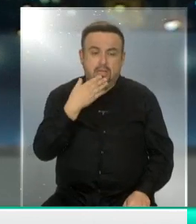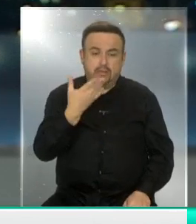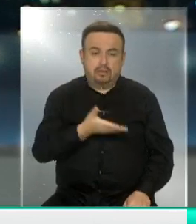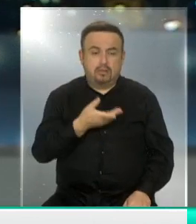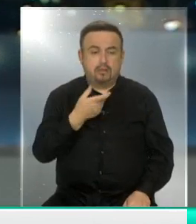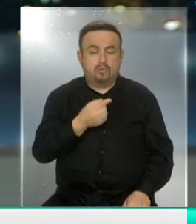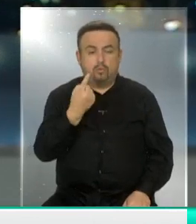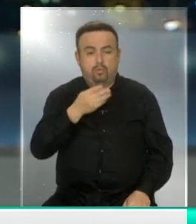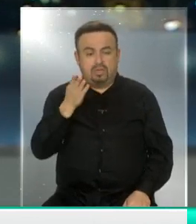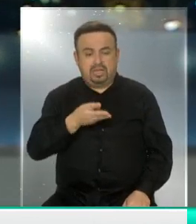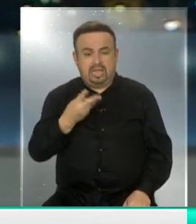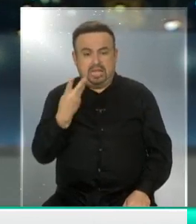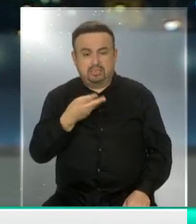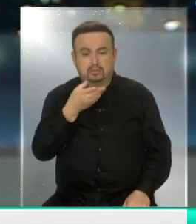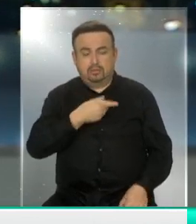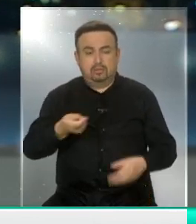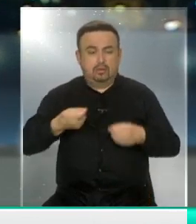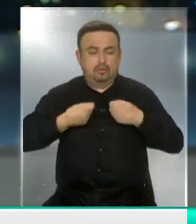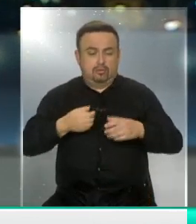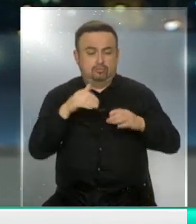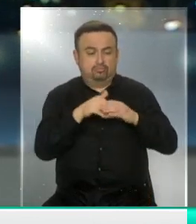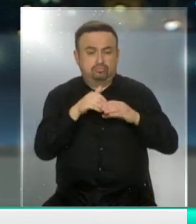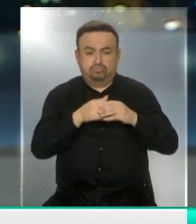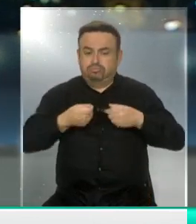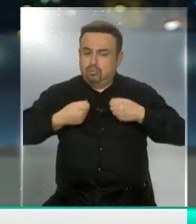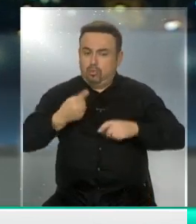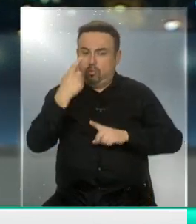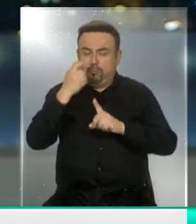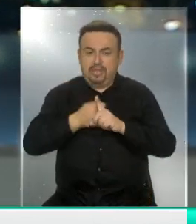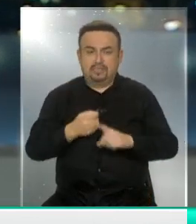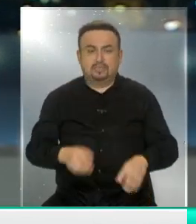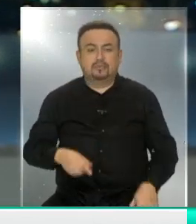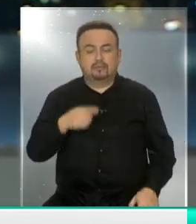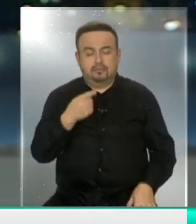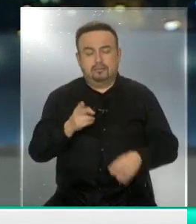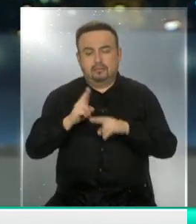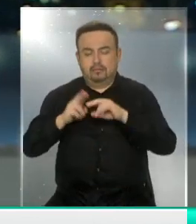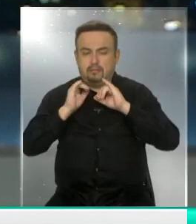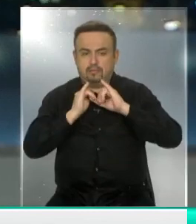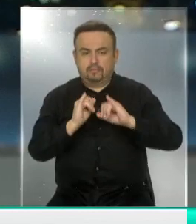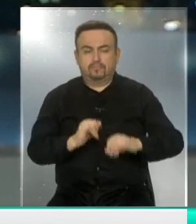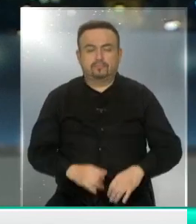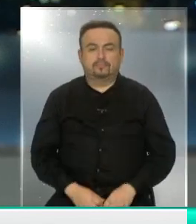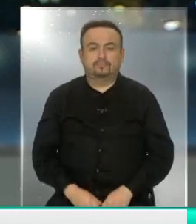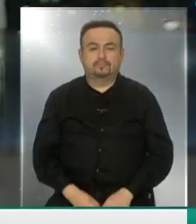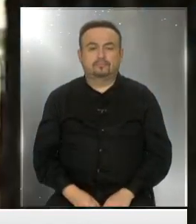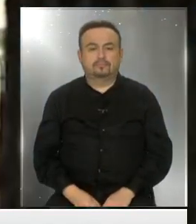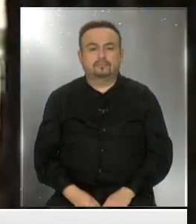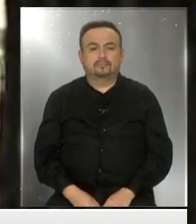del tercio de la población se gastó sus ahorros en un mes. Florencia Vial, con los detalles.